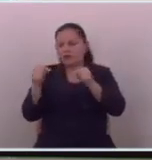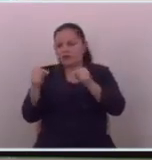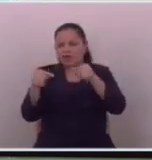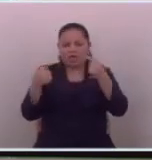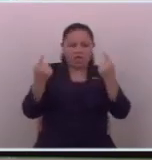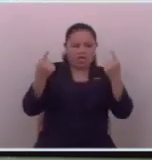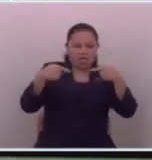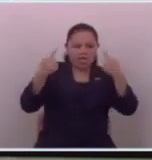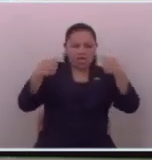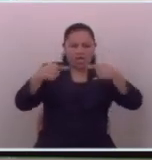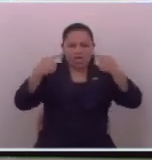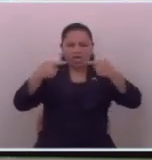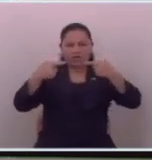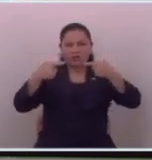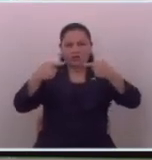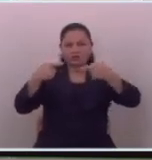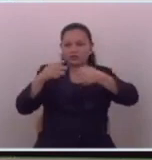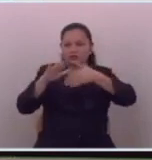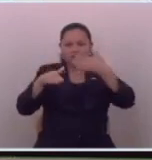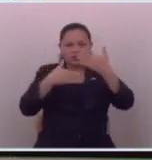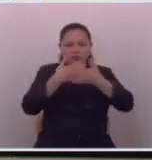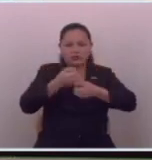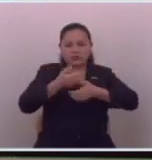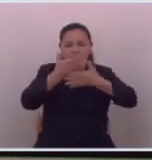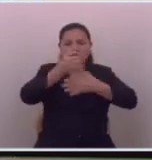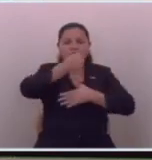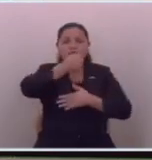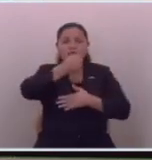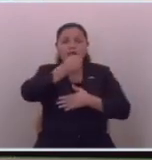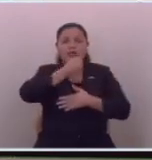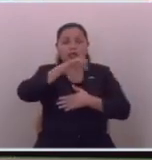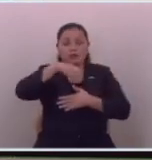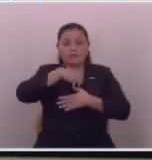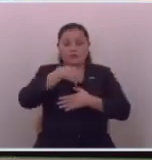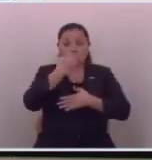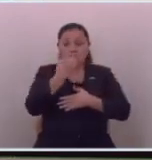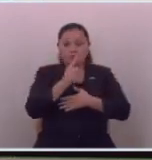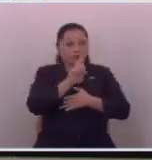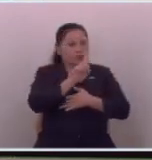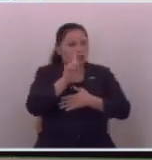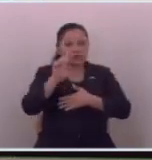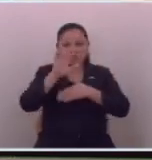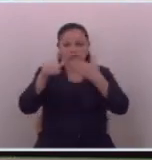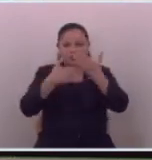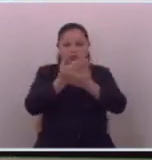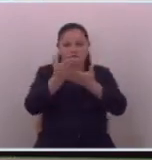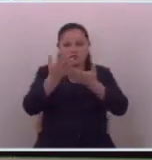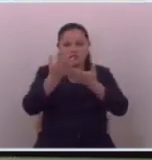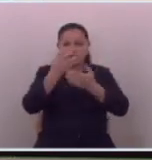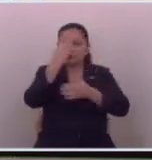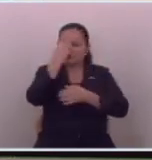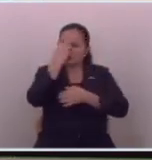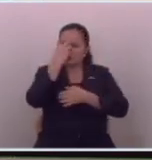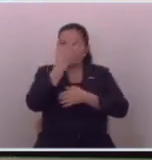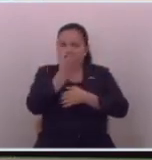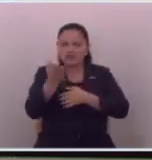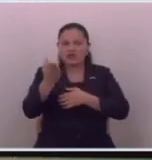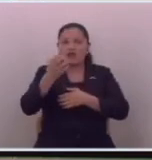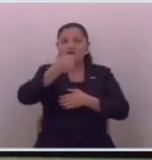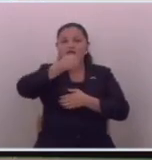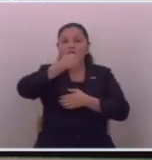otro por todos esos que se autoproclaman periodistas pero en realidad que todos esos son unos payasos de la información